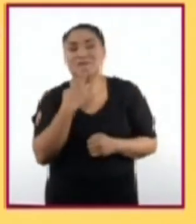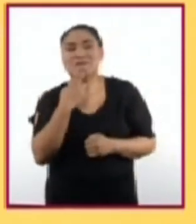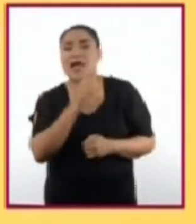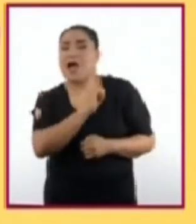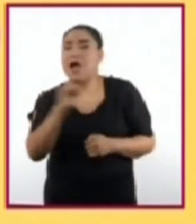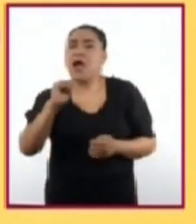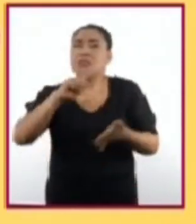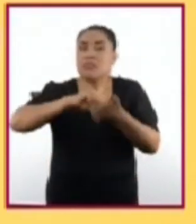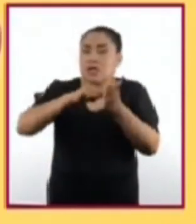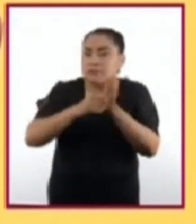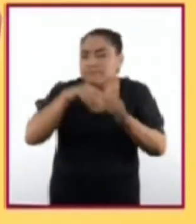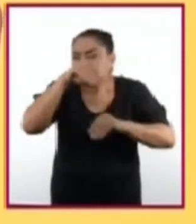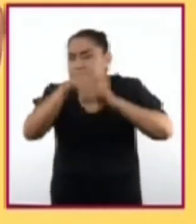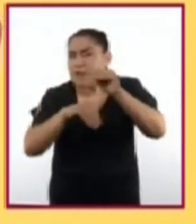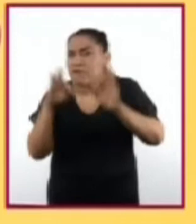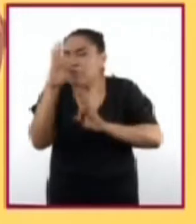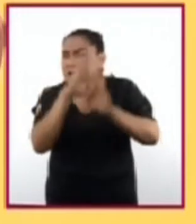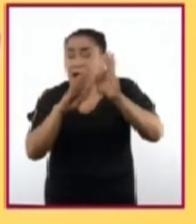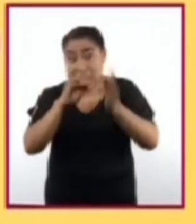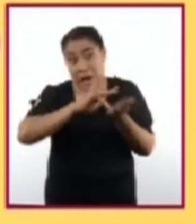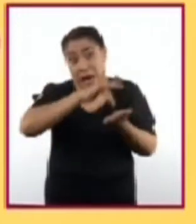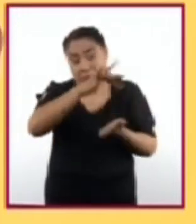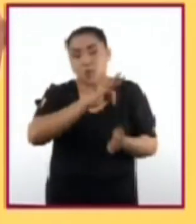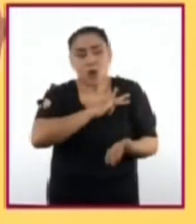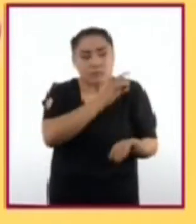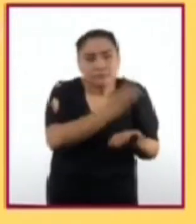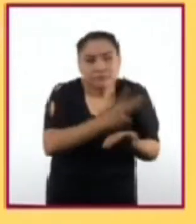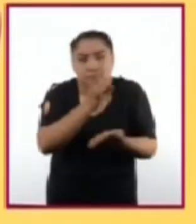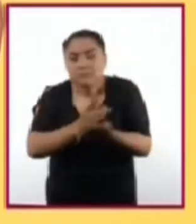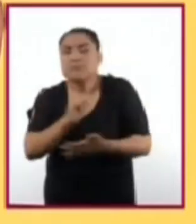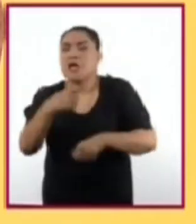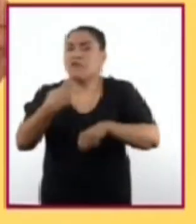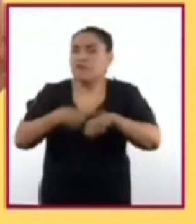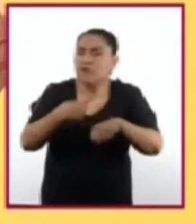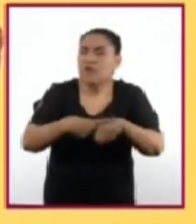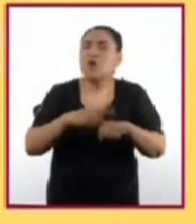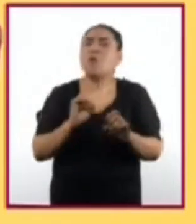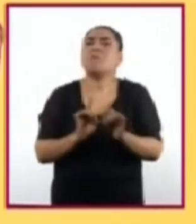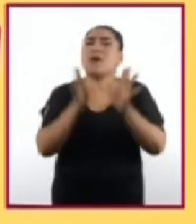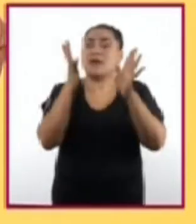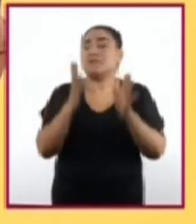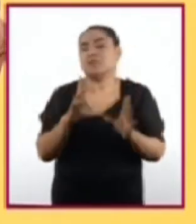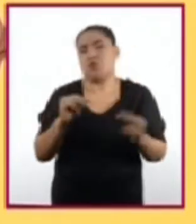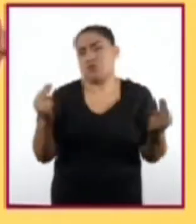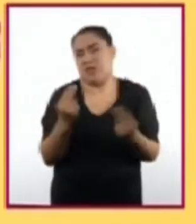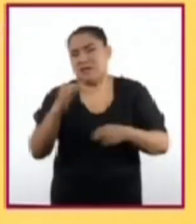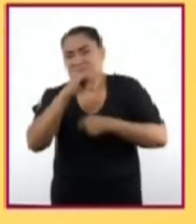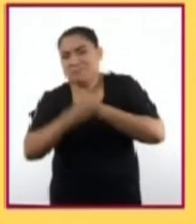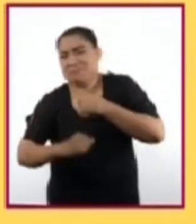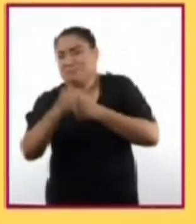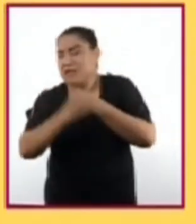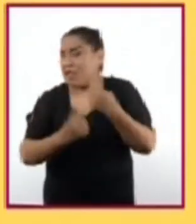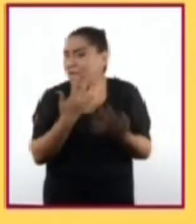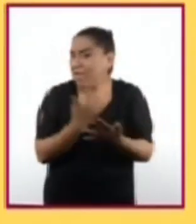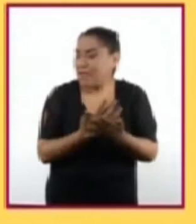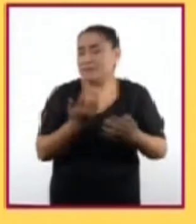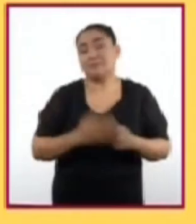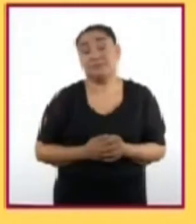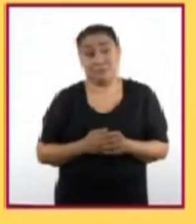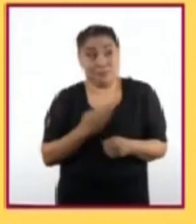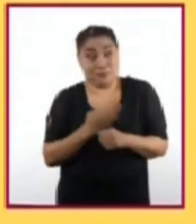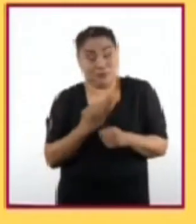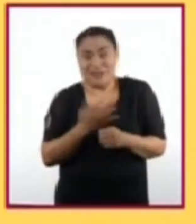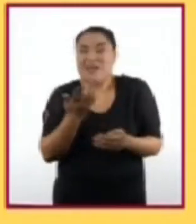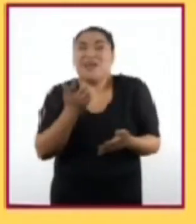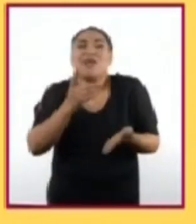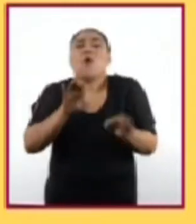físicas ha permitido que se diagnostiquen enfermedades o padecimientos sin la necesidad de realizar cirugías. Técnicas como